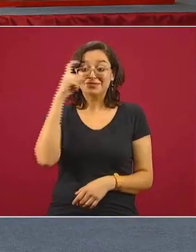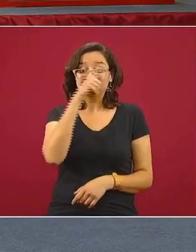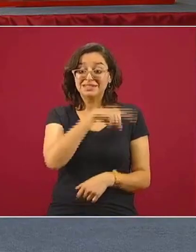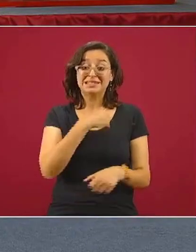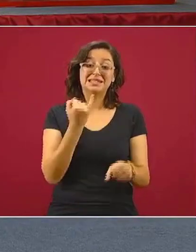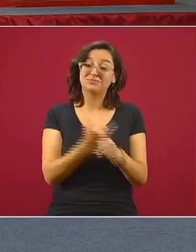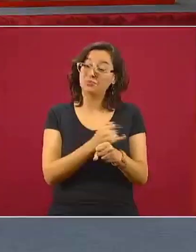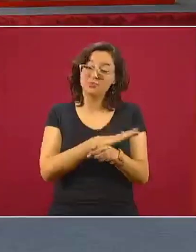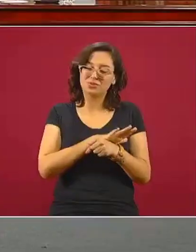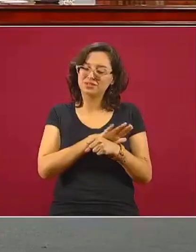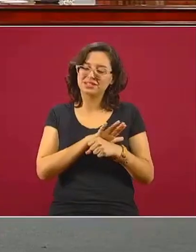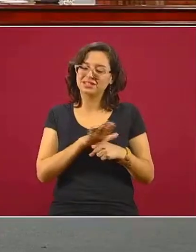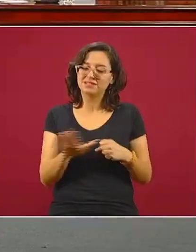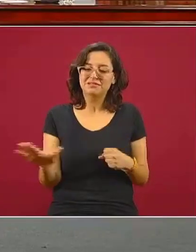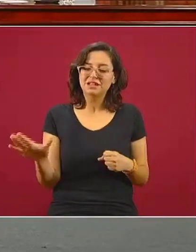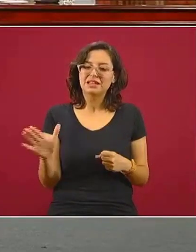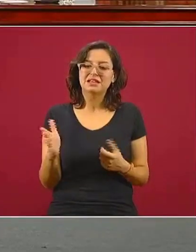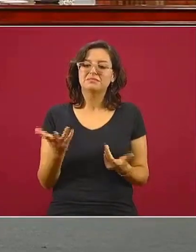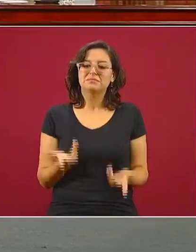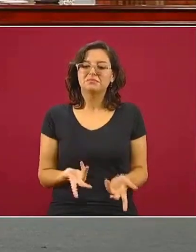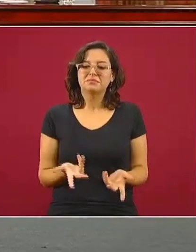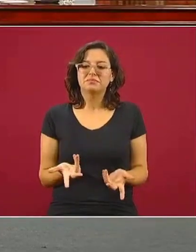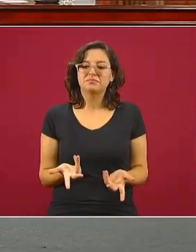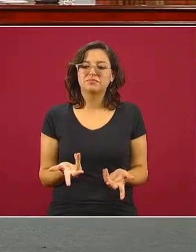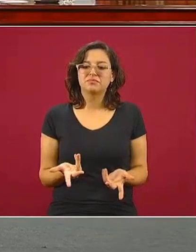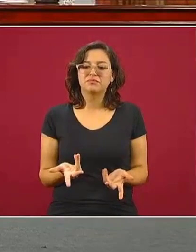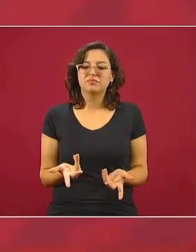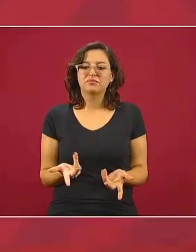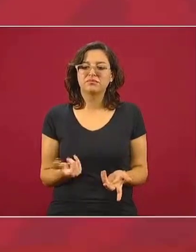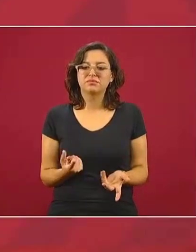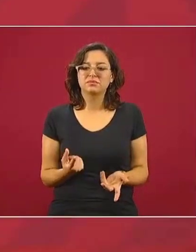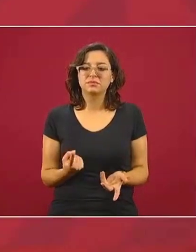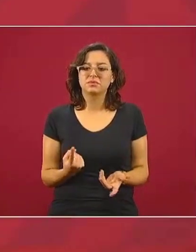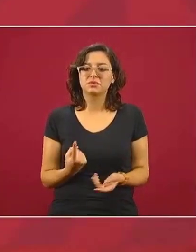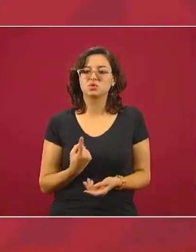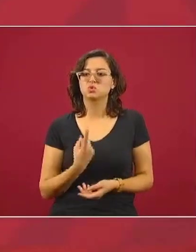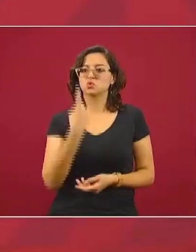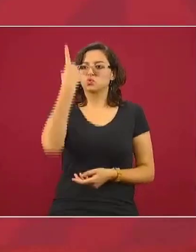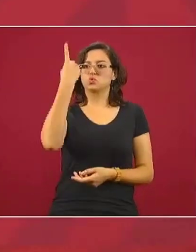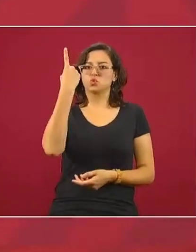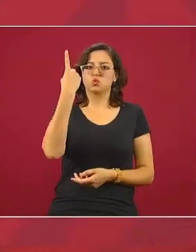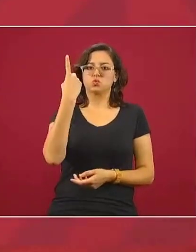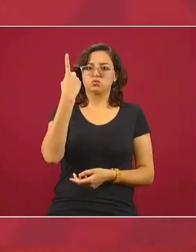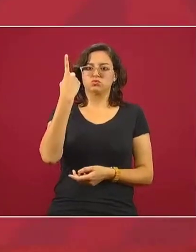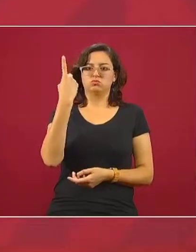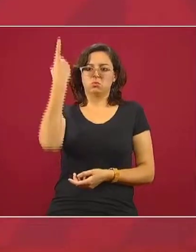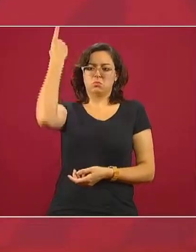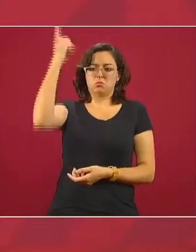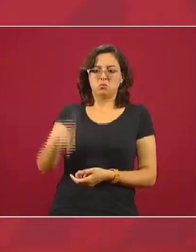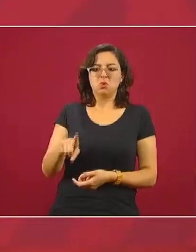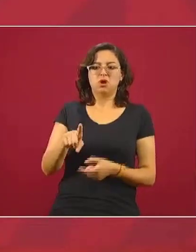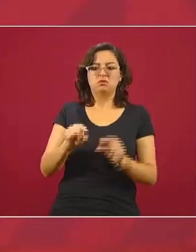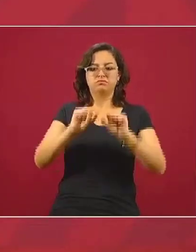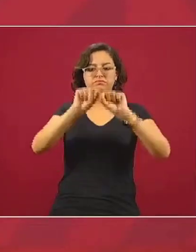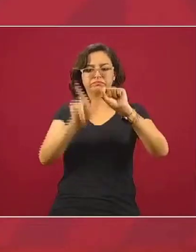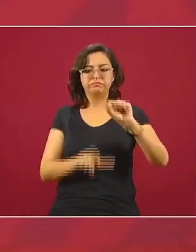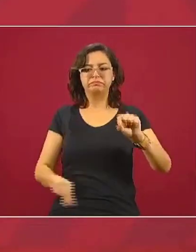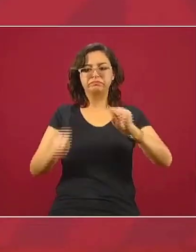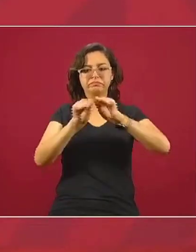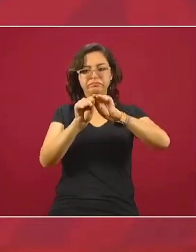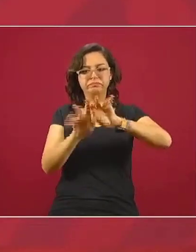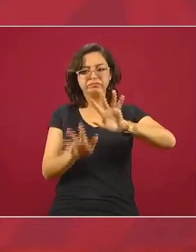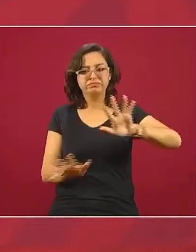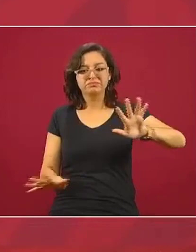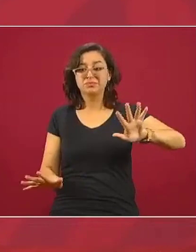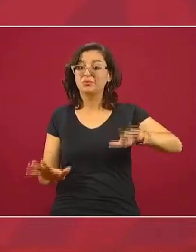ni conveniente es que haya una medida del centro hacia todo el país porque todo el país